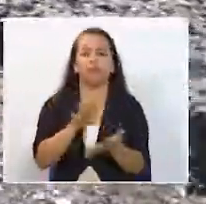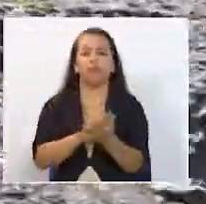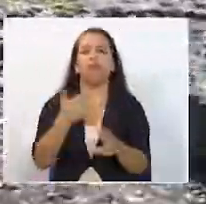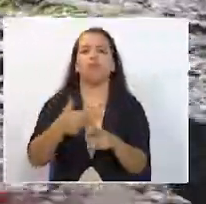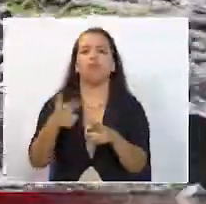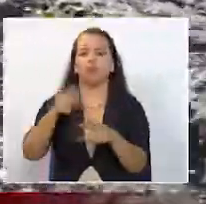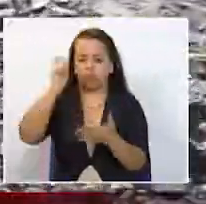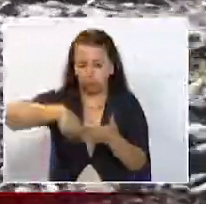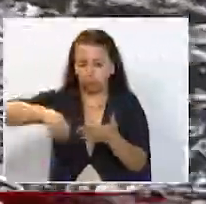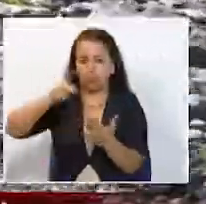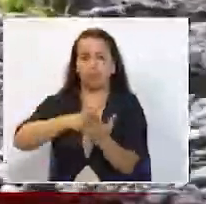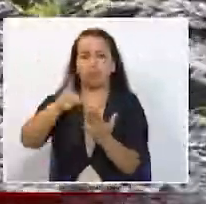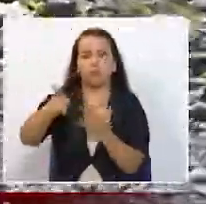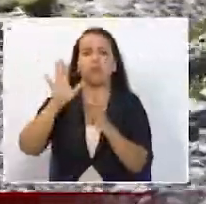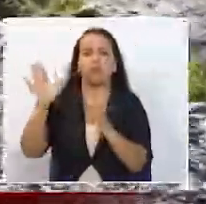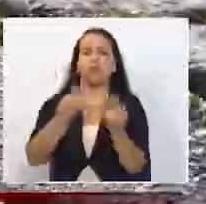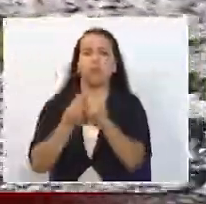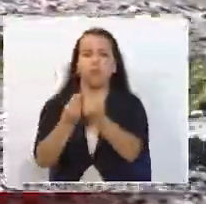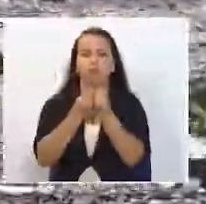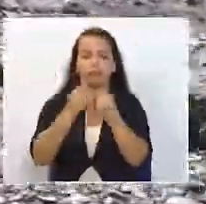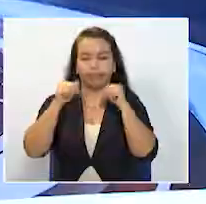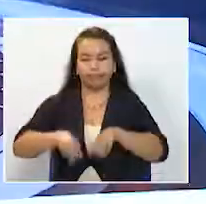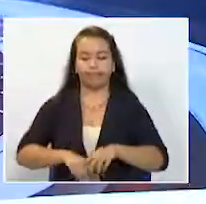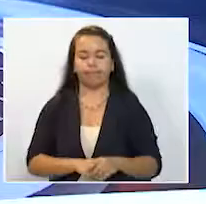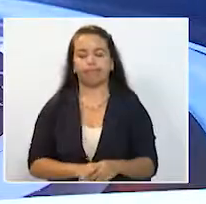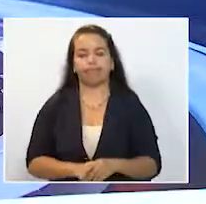aprobación del proyecto por parte del Consejo Municipal